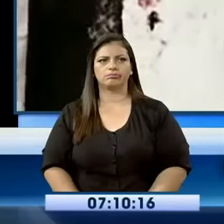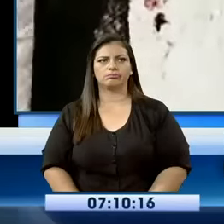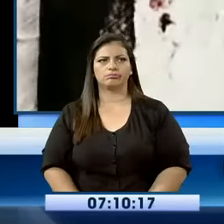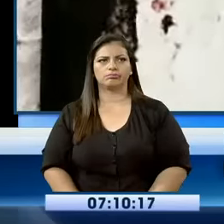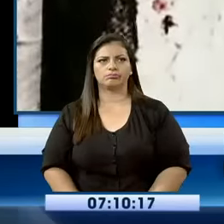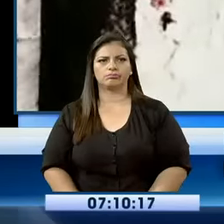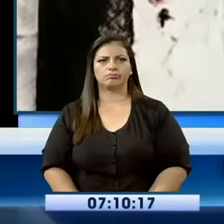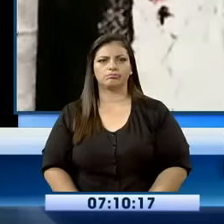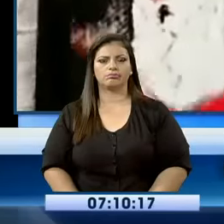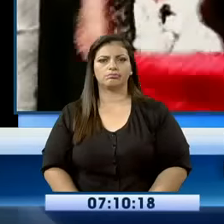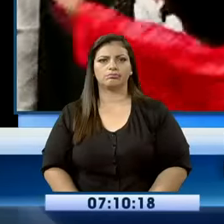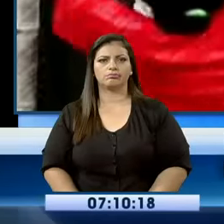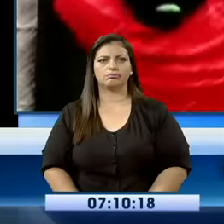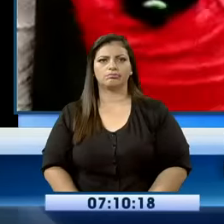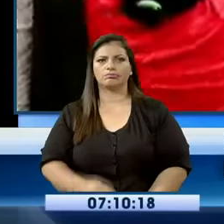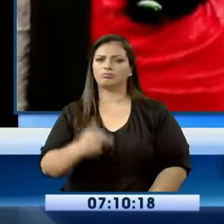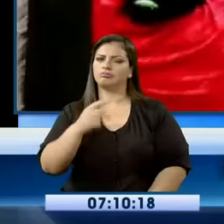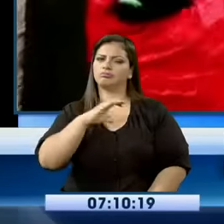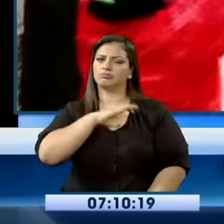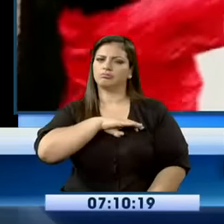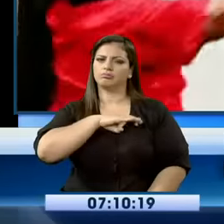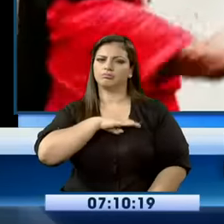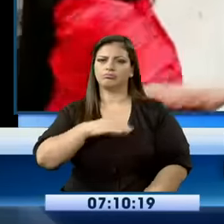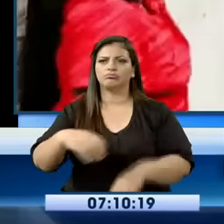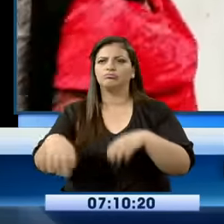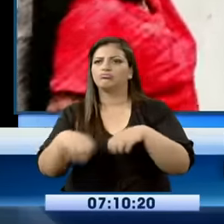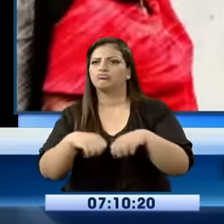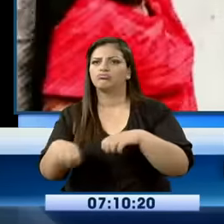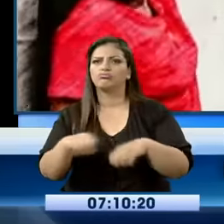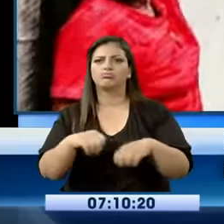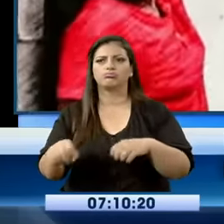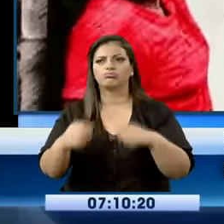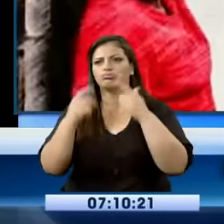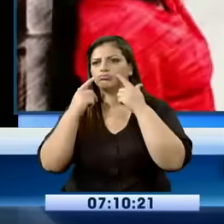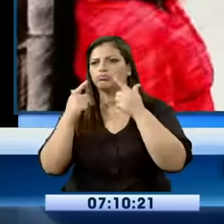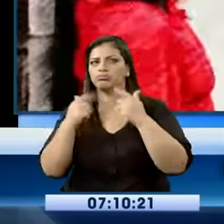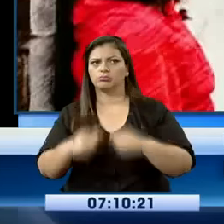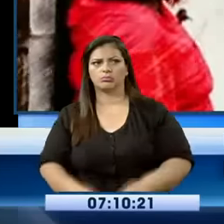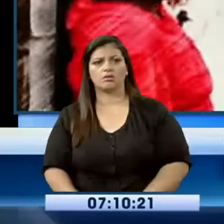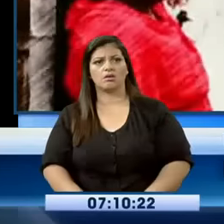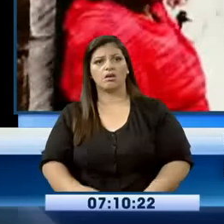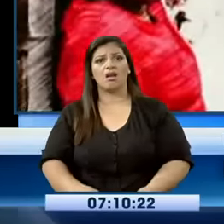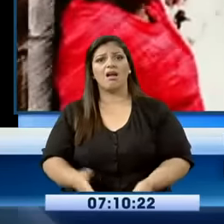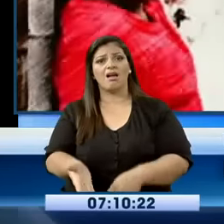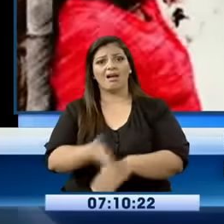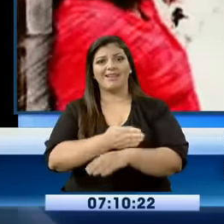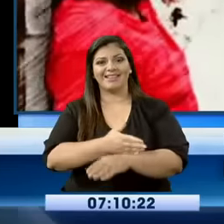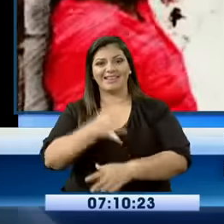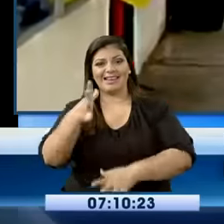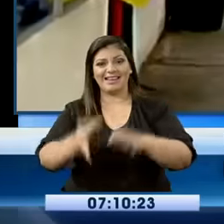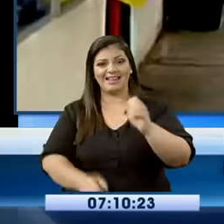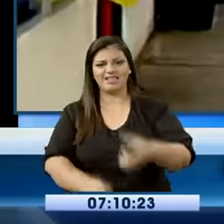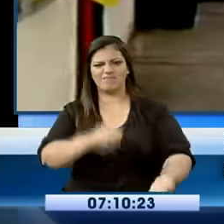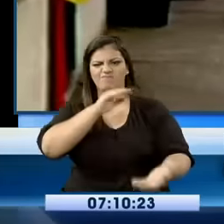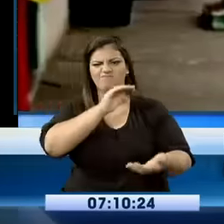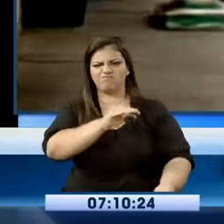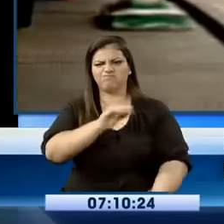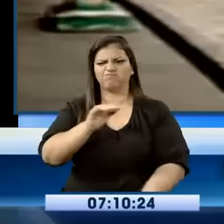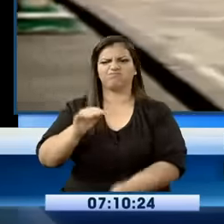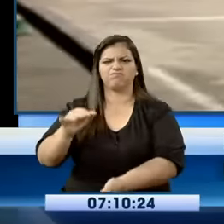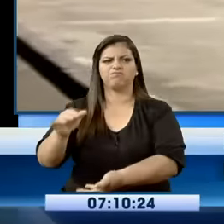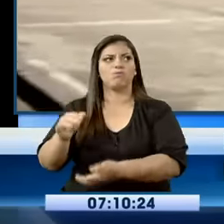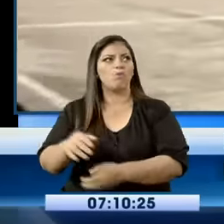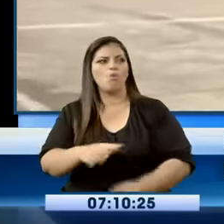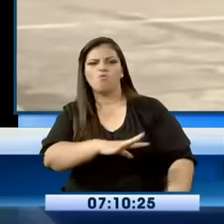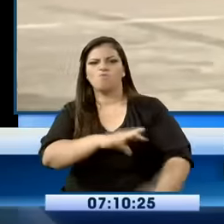Y sería bueno que la policía realice un operativo en este sector porque son cientos de cartones de leche que yo estoy seguro deben de estar en algún domicilio escondidas.